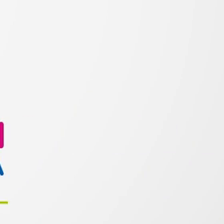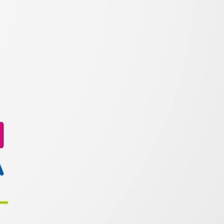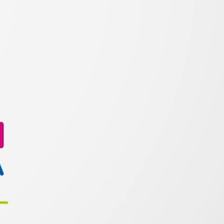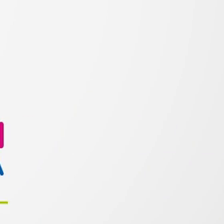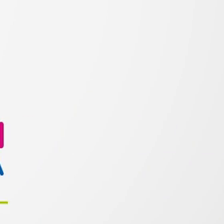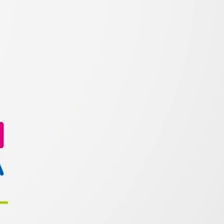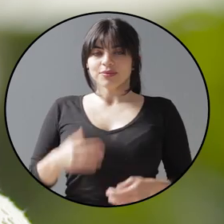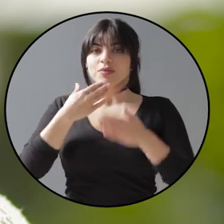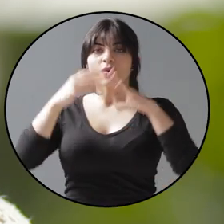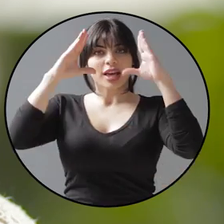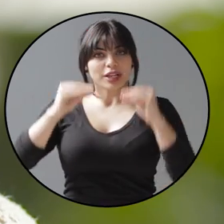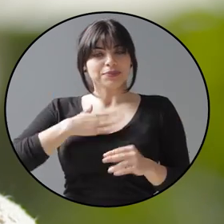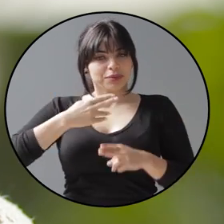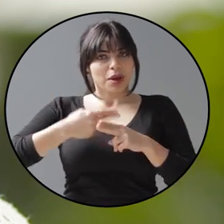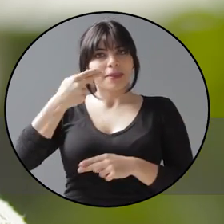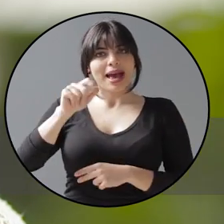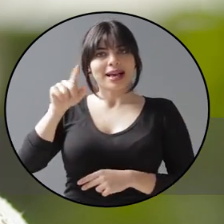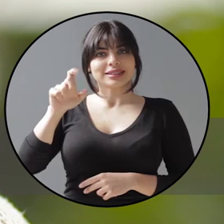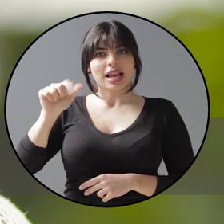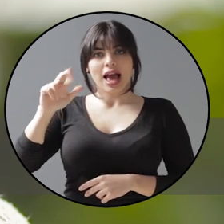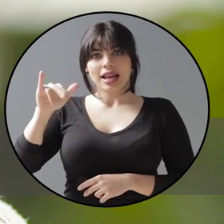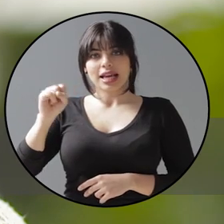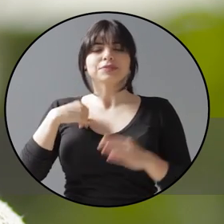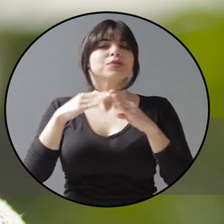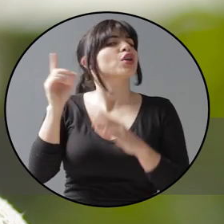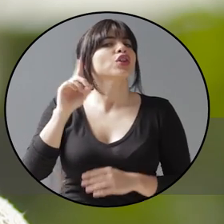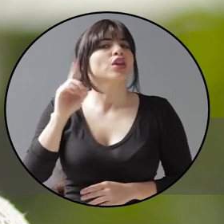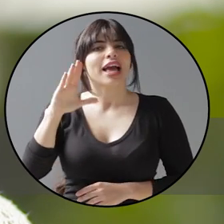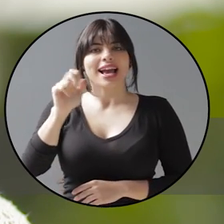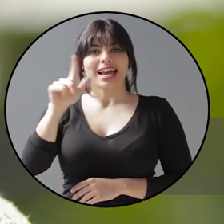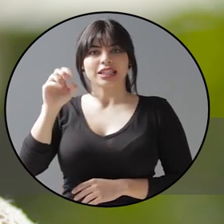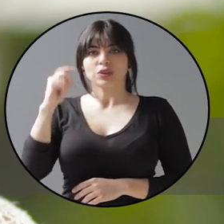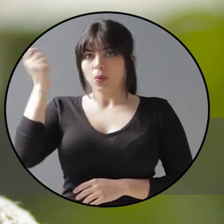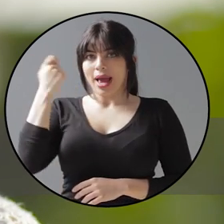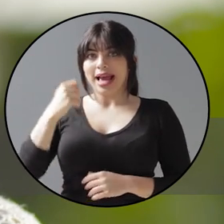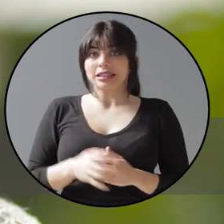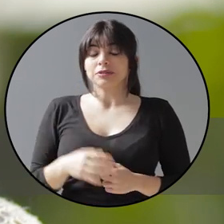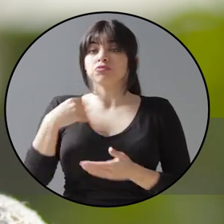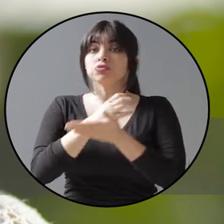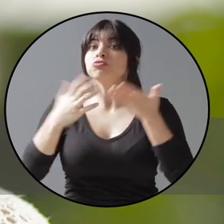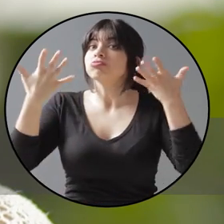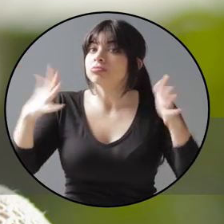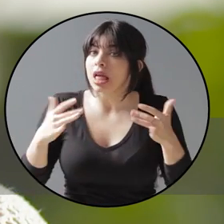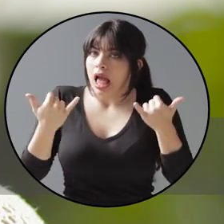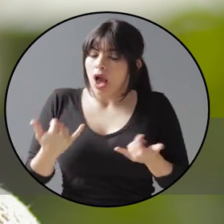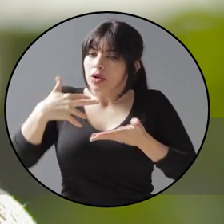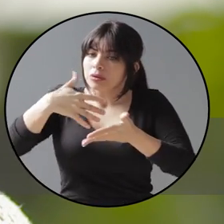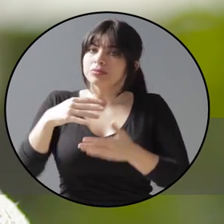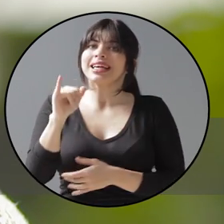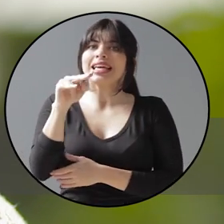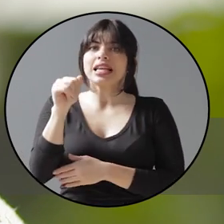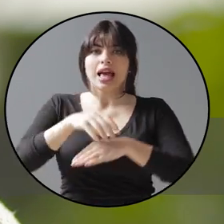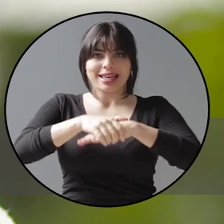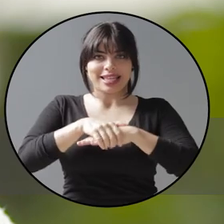Buenas noches. Me llamo Geisel Arias. Vivo en Carrillo, Guanacaste. Ya terminé el colegio y ahora estudio inglés en el